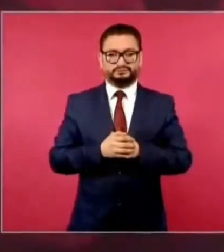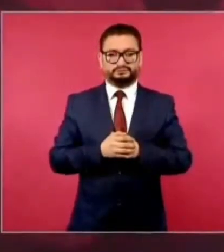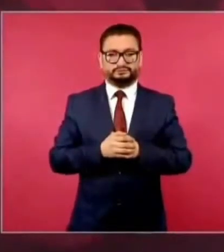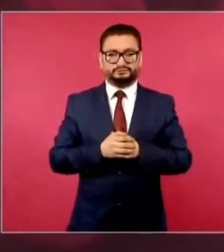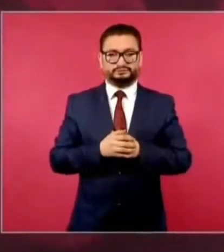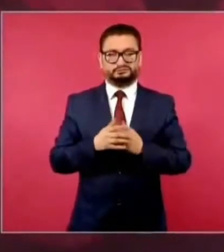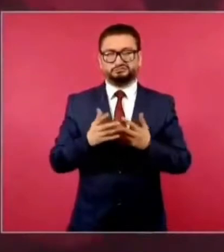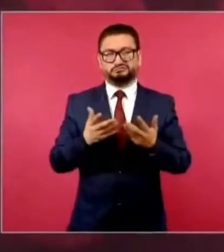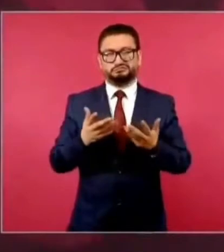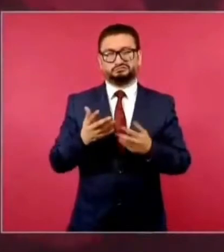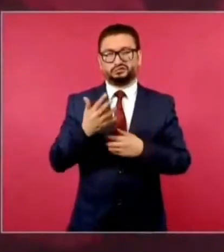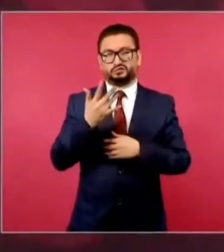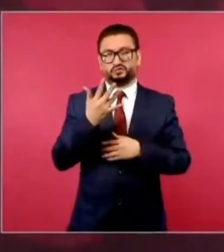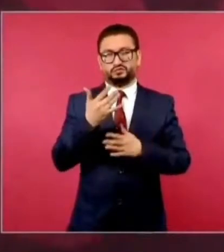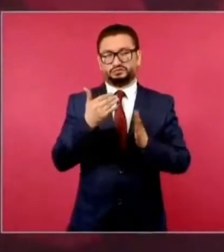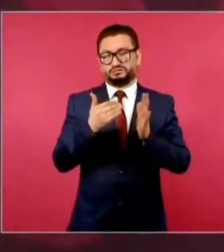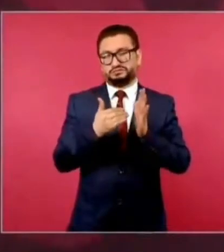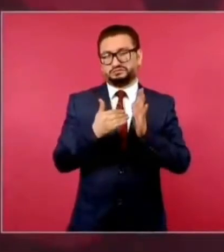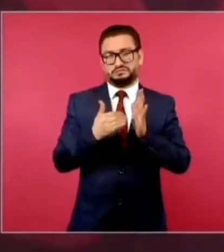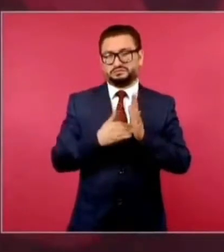50 mil empleos.